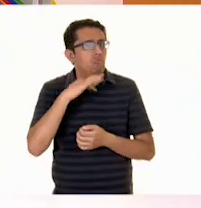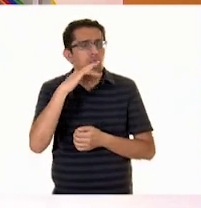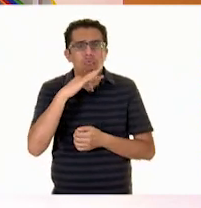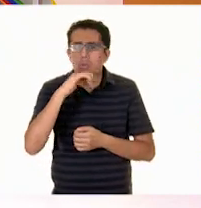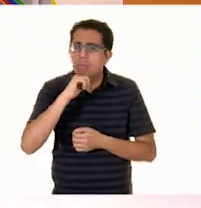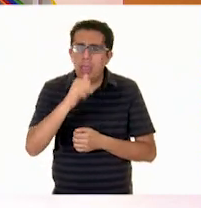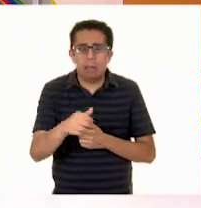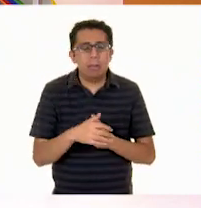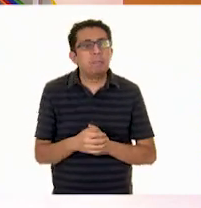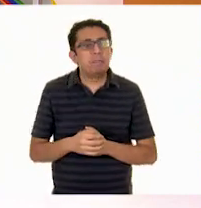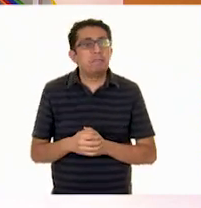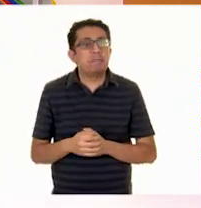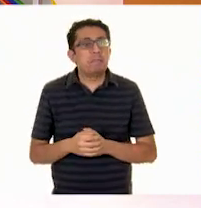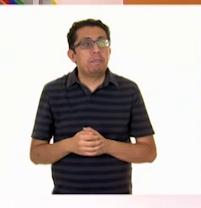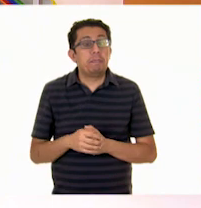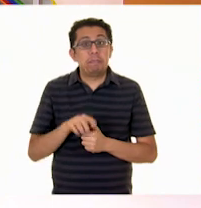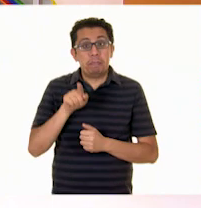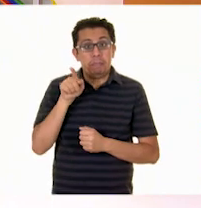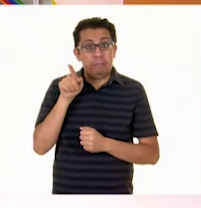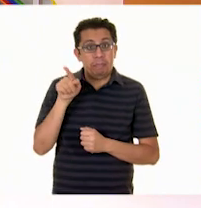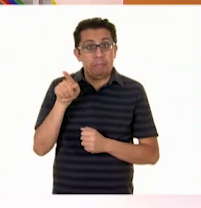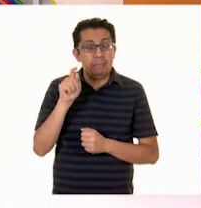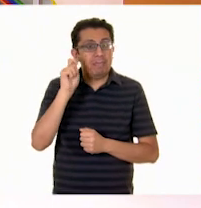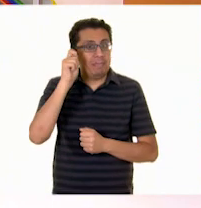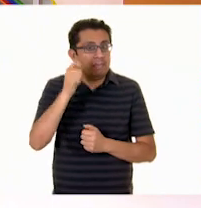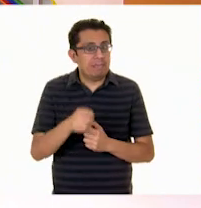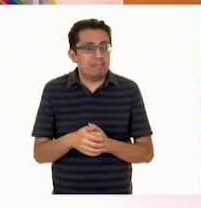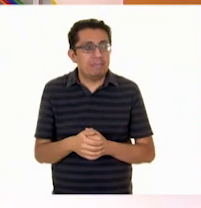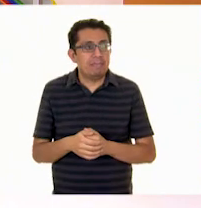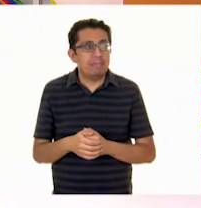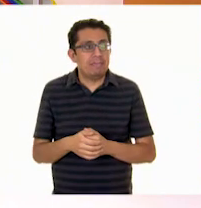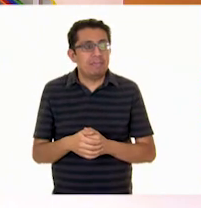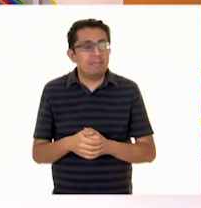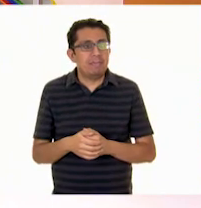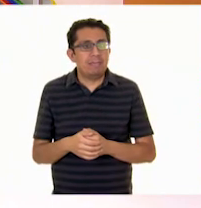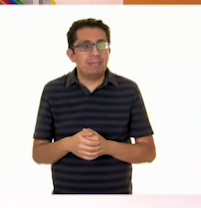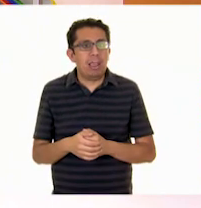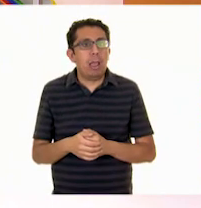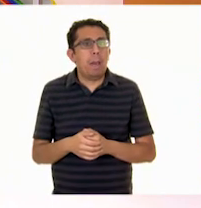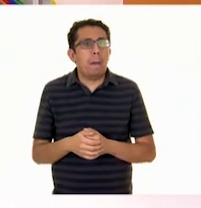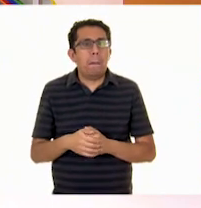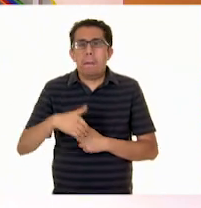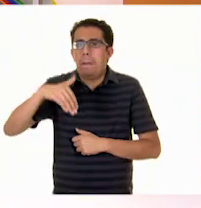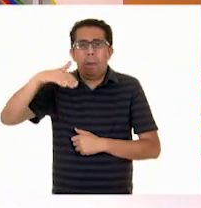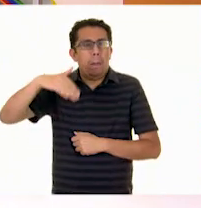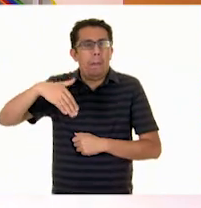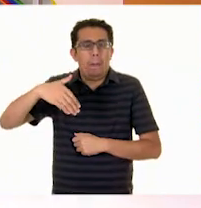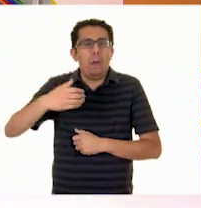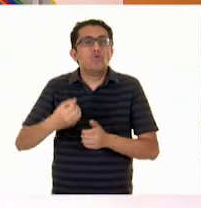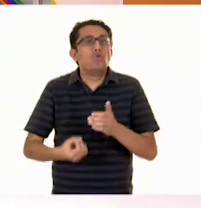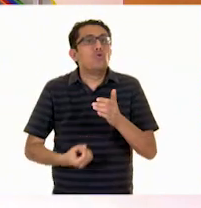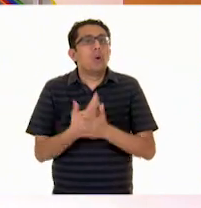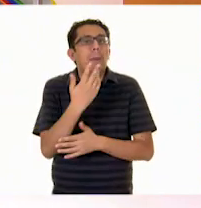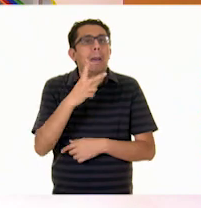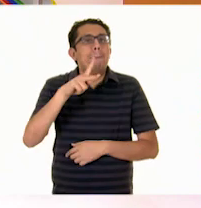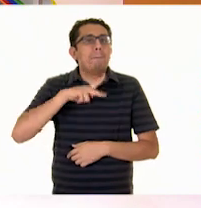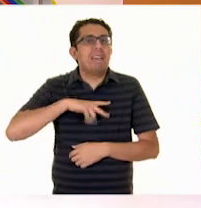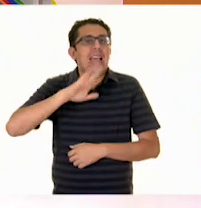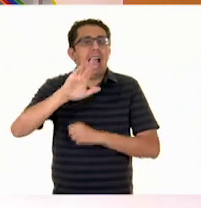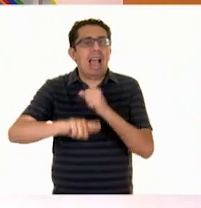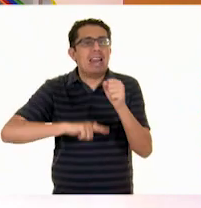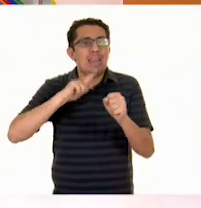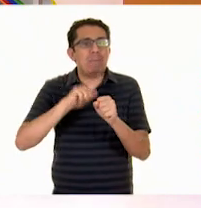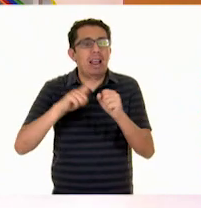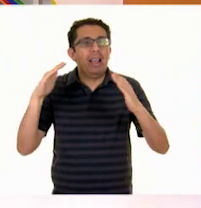Muy bien. Y esta es la más nueva. Son mis mascotas. ¿Cómo se llaman,